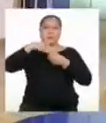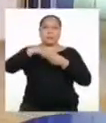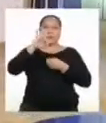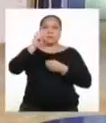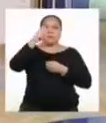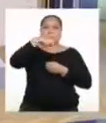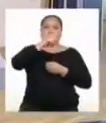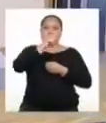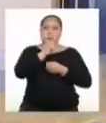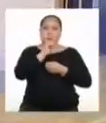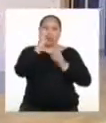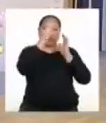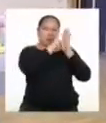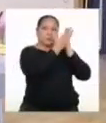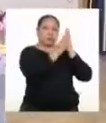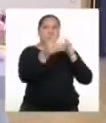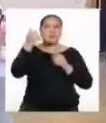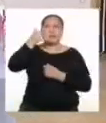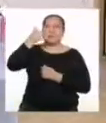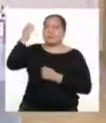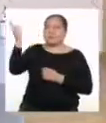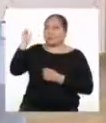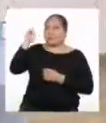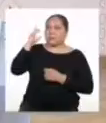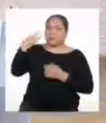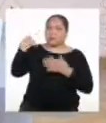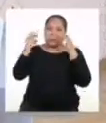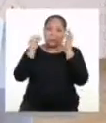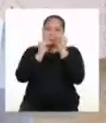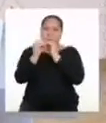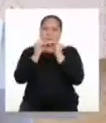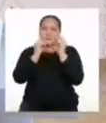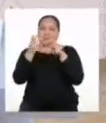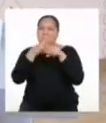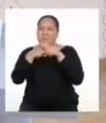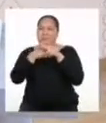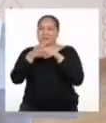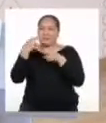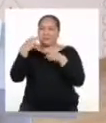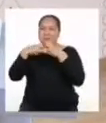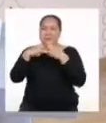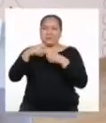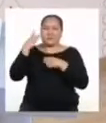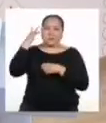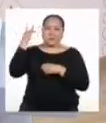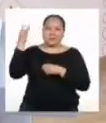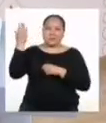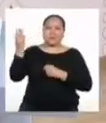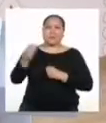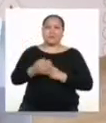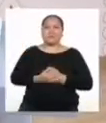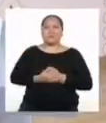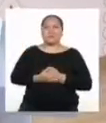fanzine. Voy a llamar a la profesora Felicitas para ver si ya pudo solucionar el pequeño conflicto sonoro en casa.